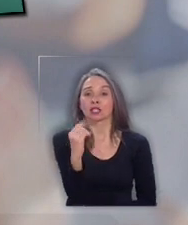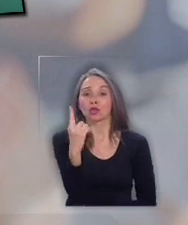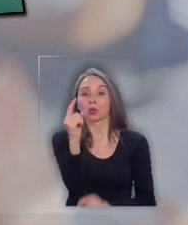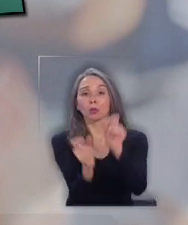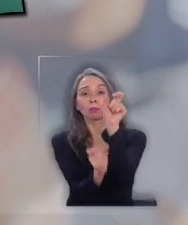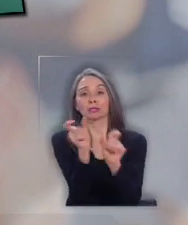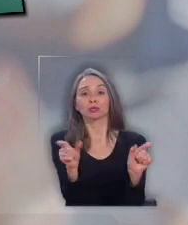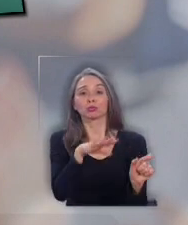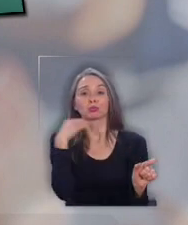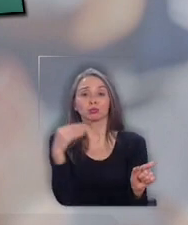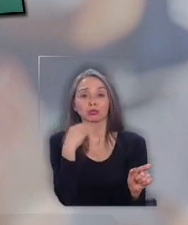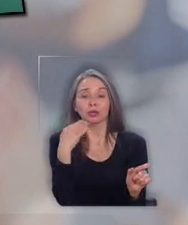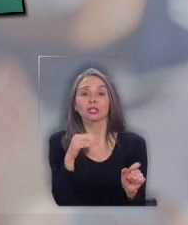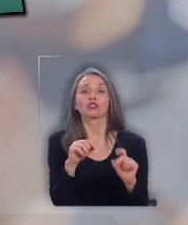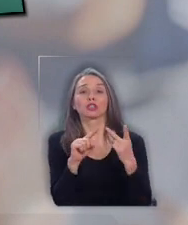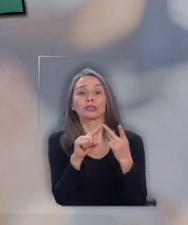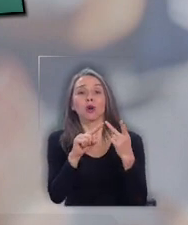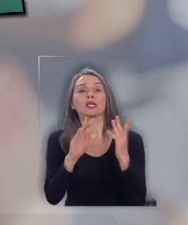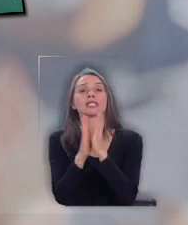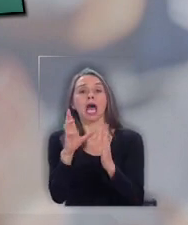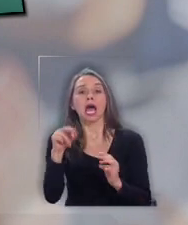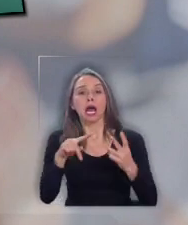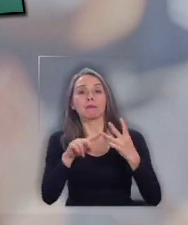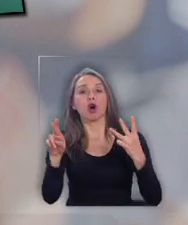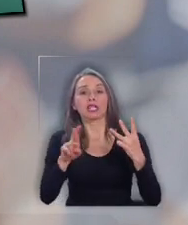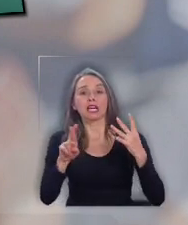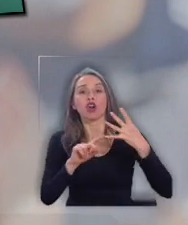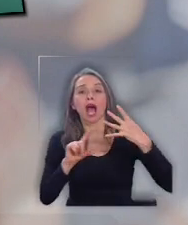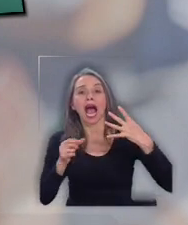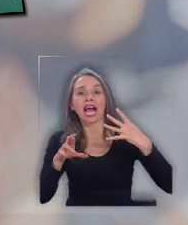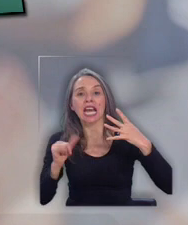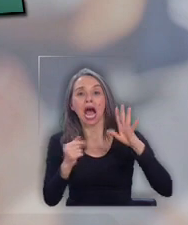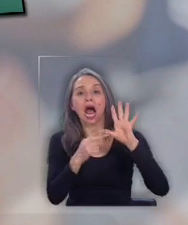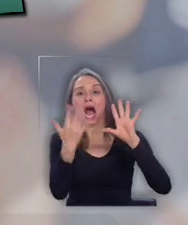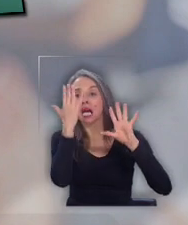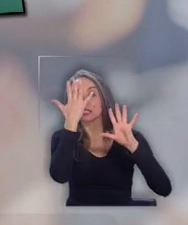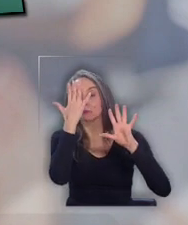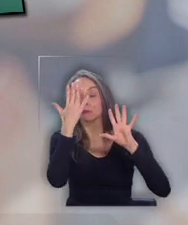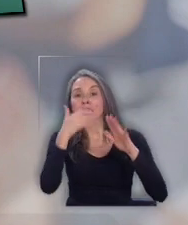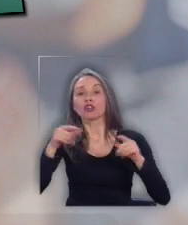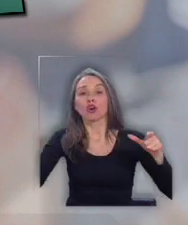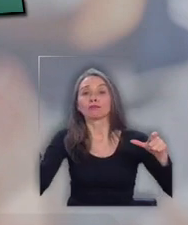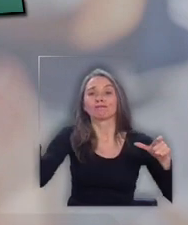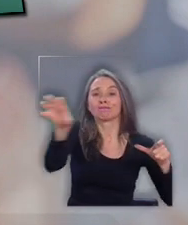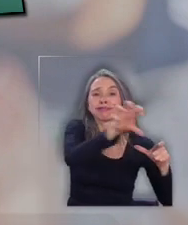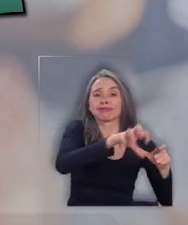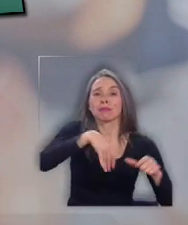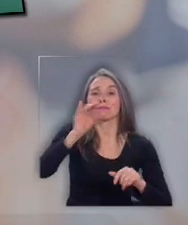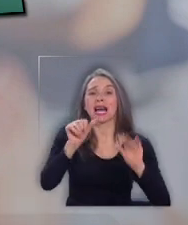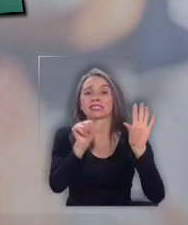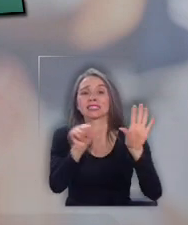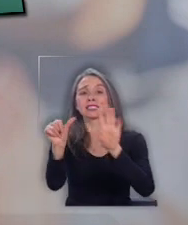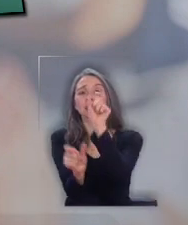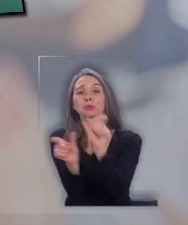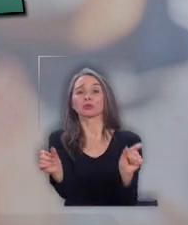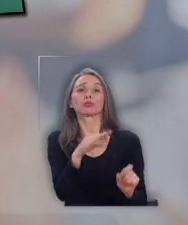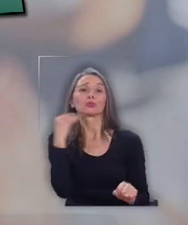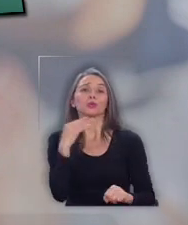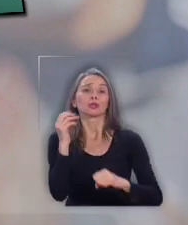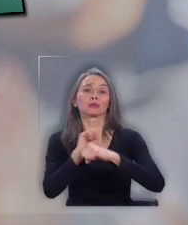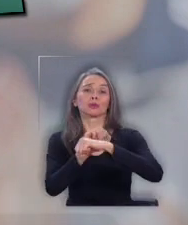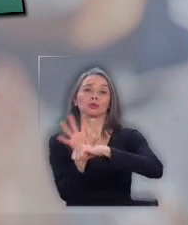personas, le sigue en San Ramón, Recoleta, La Granja y Lo Espejo, con más de 66 muertes.